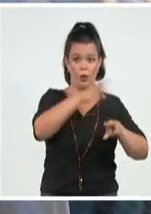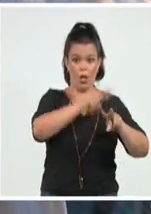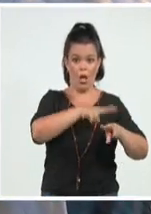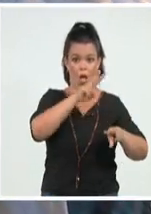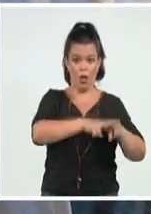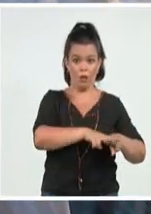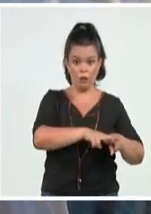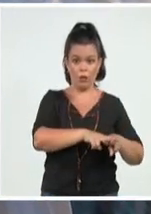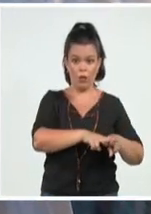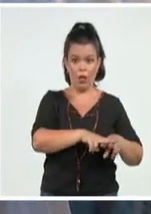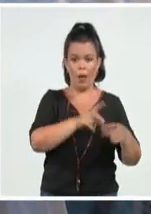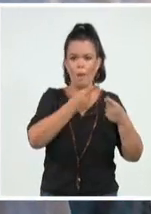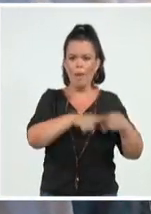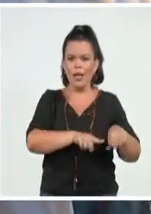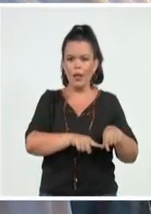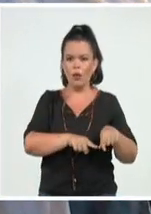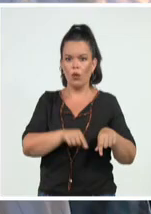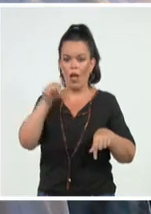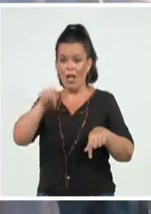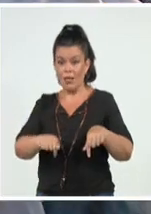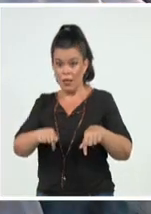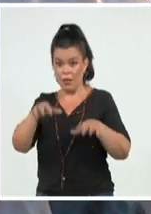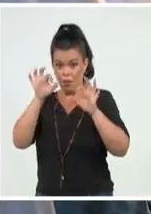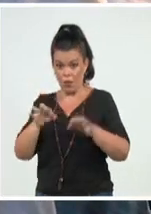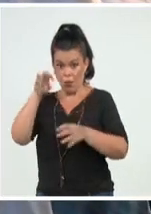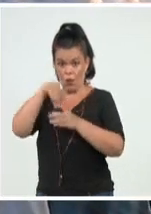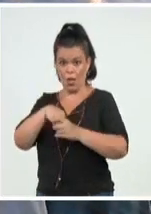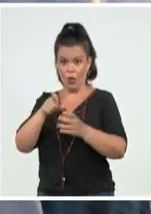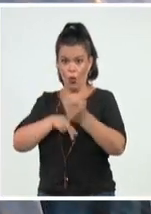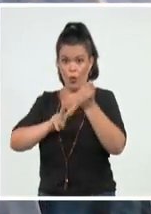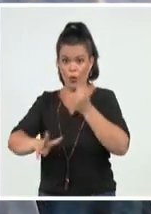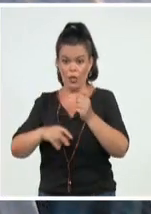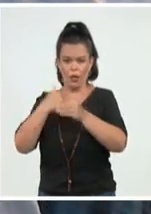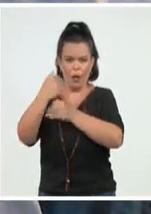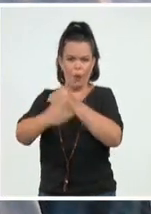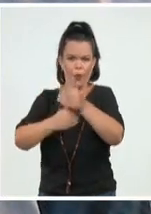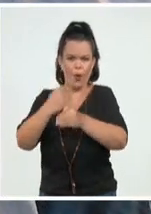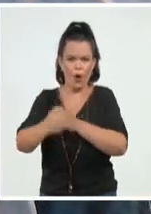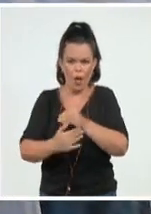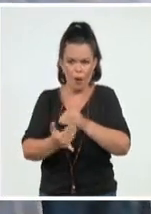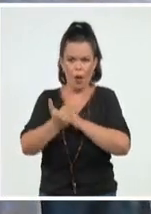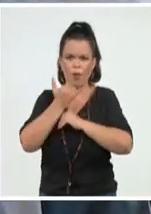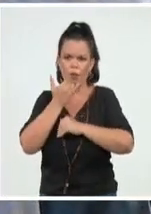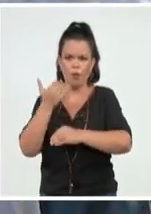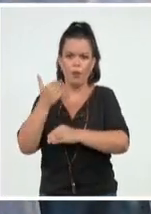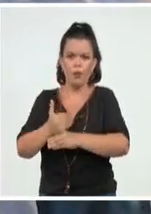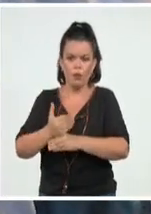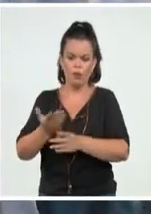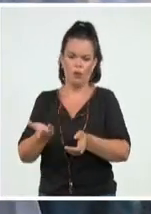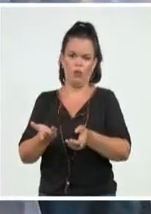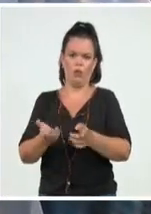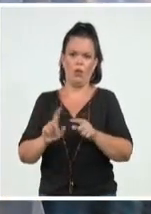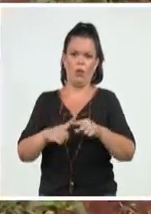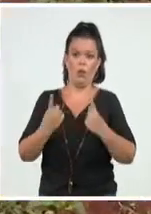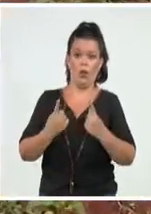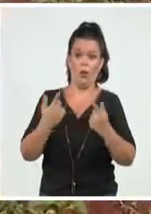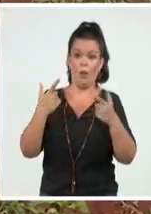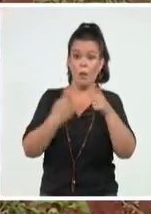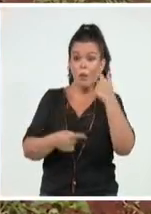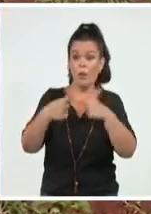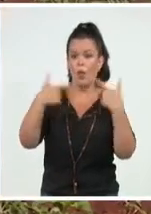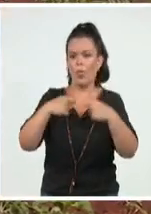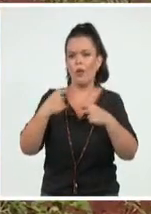Y entonces que internamente ustedes puedan tener alguna comunidad, puedan tener cualquier zona aquí que dice, bueno, aquí no hay vianda y esto no se concibe.